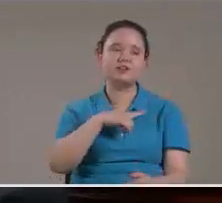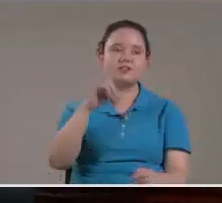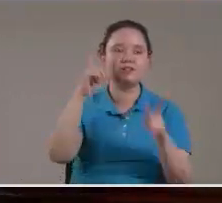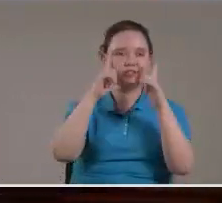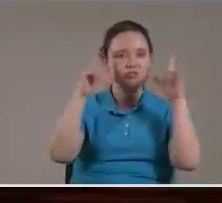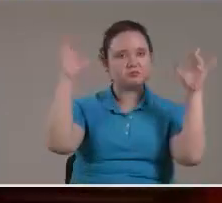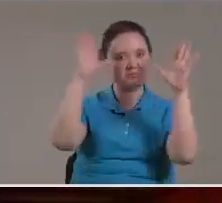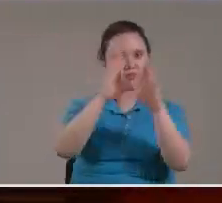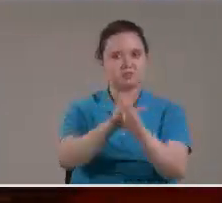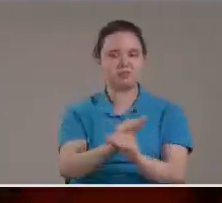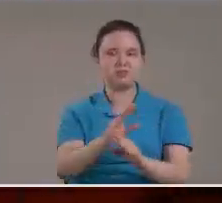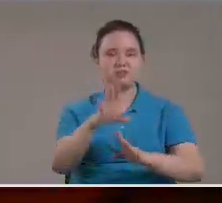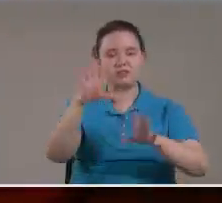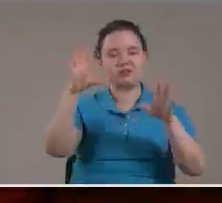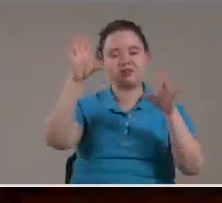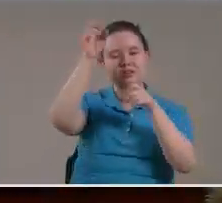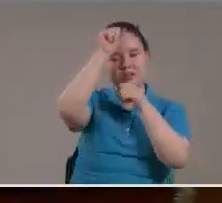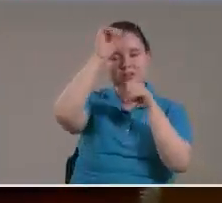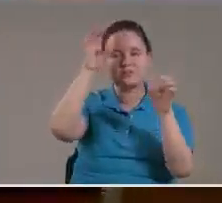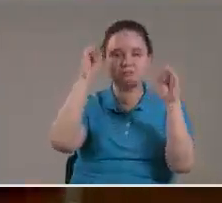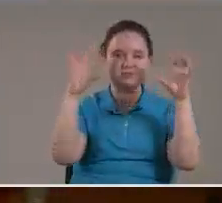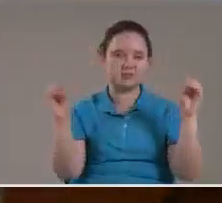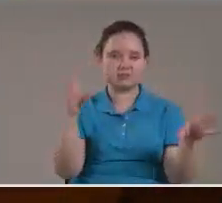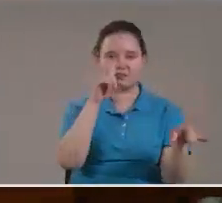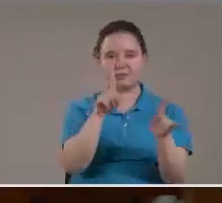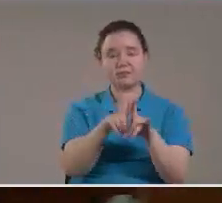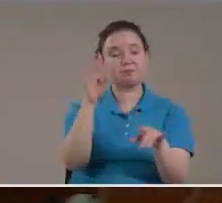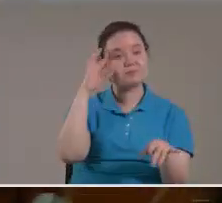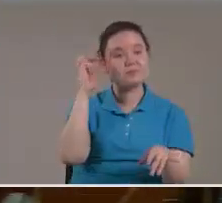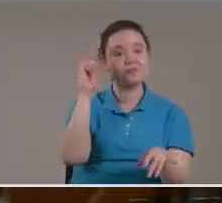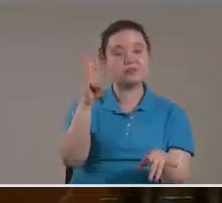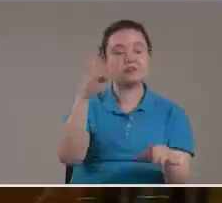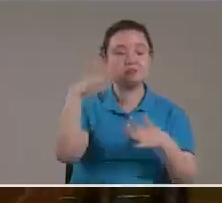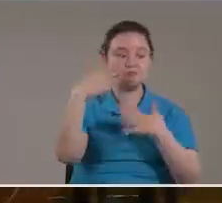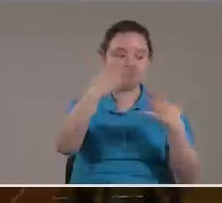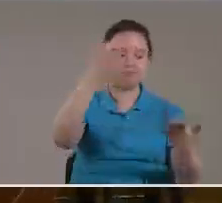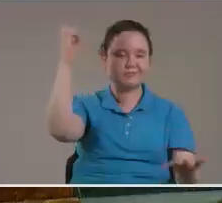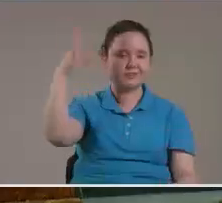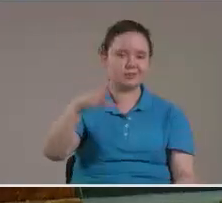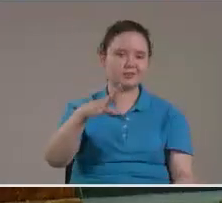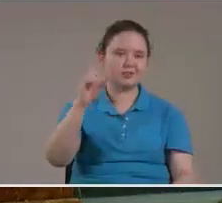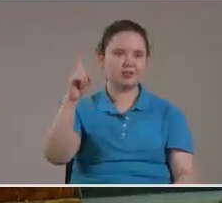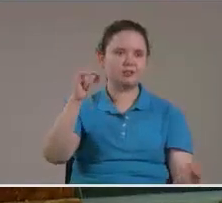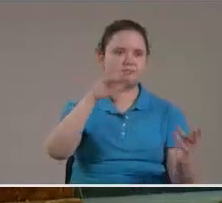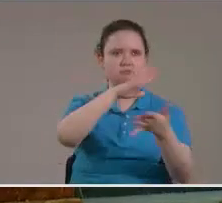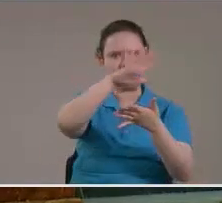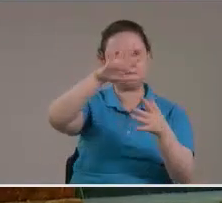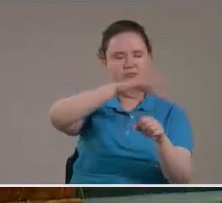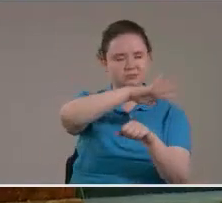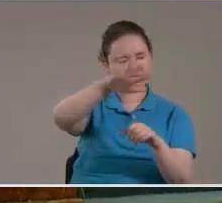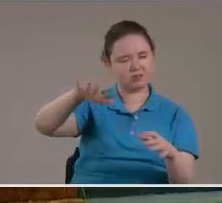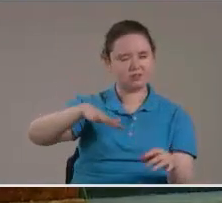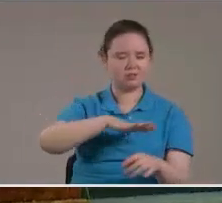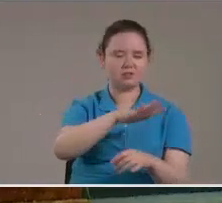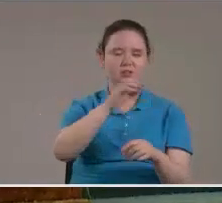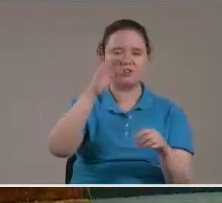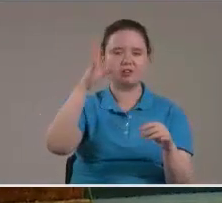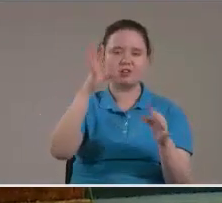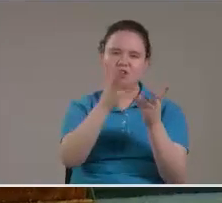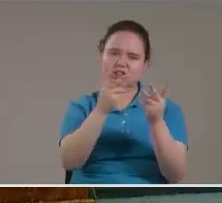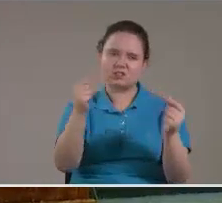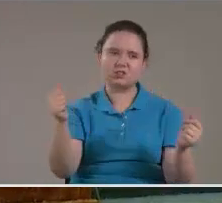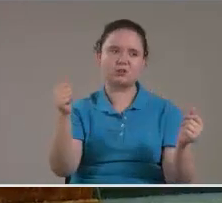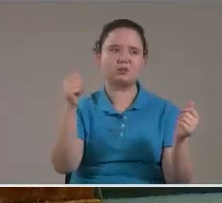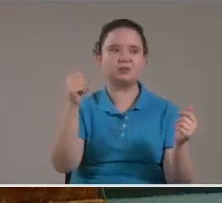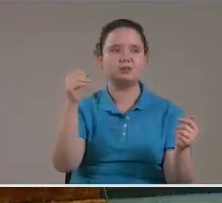Oscureciendo El sol La luna Y las estrellas Porque los tres Dan luz Y como Alrededor está La polución No penetran La